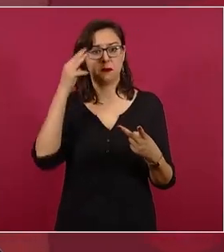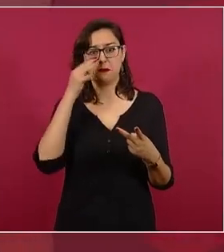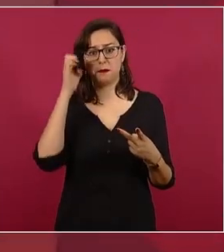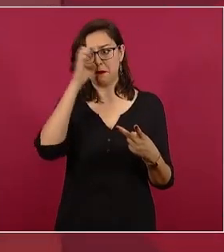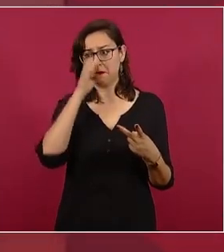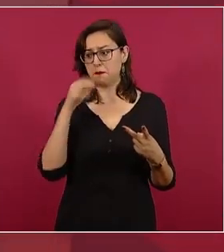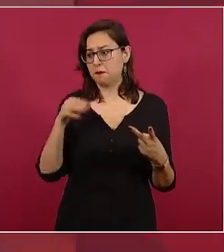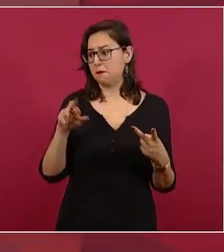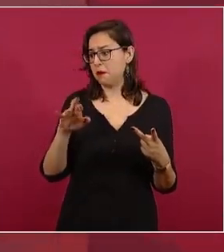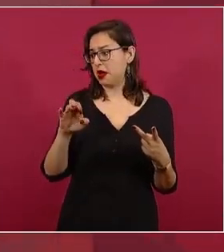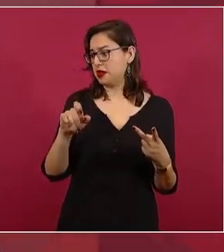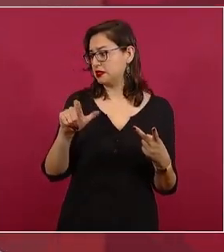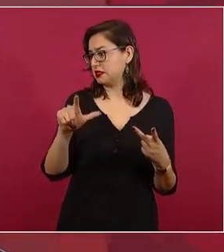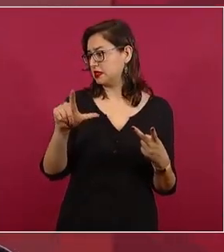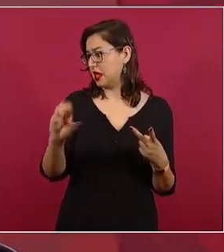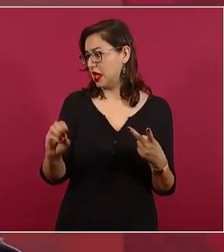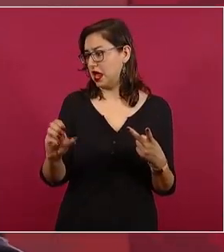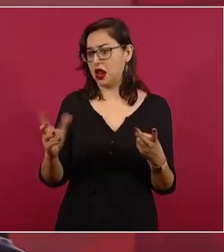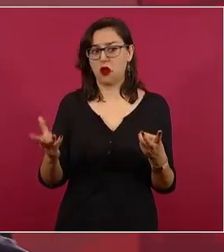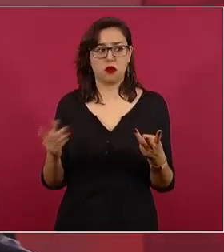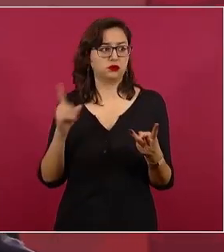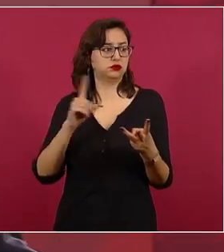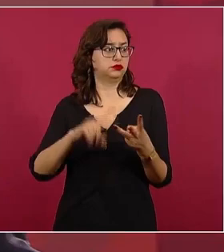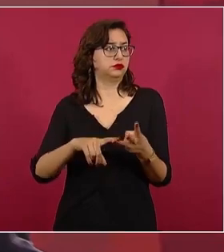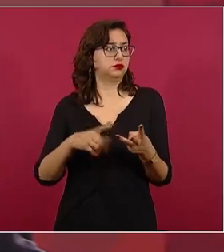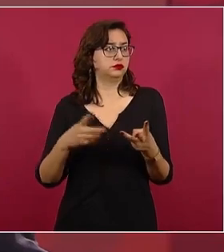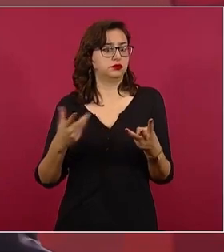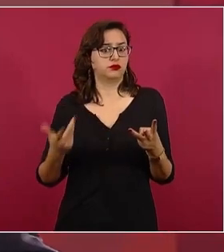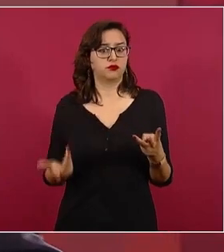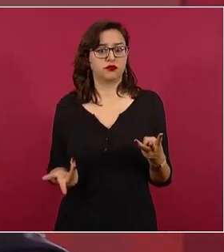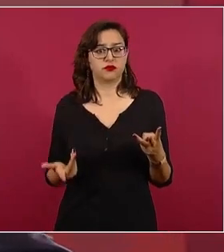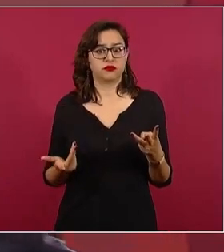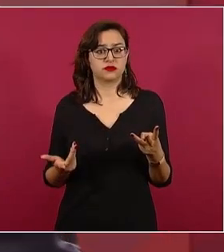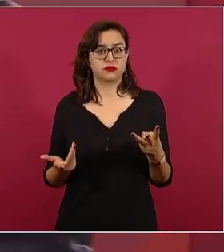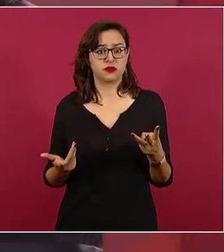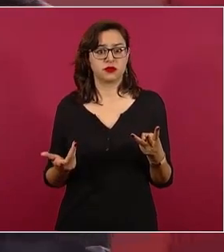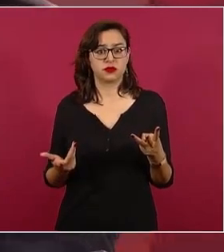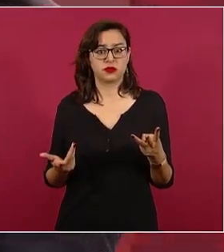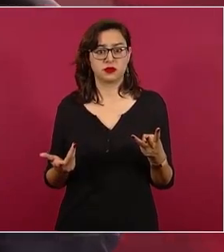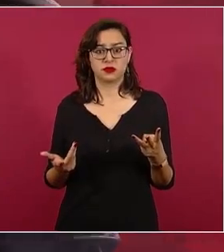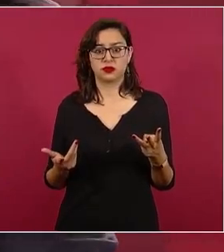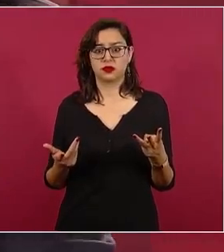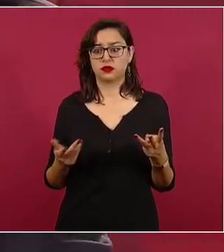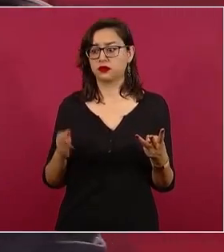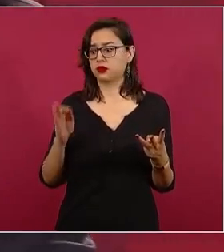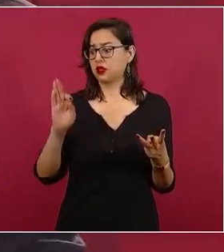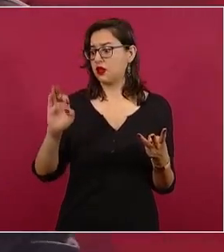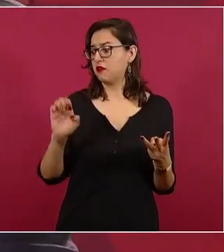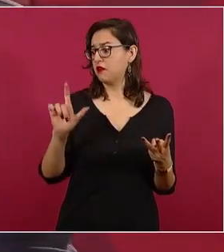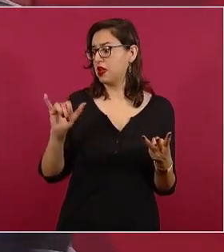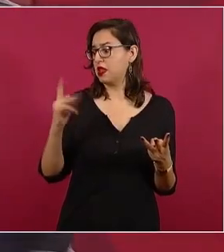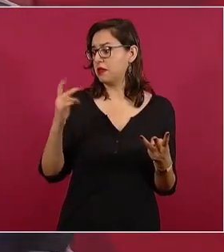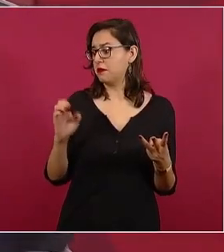o la esposa de Felipe Calderón